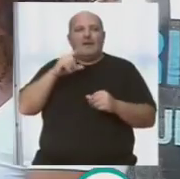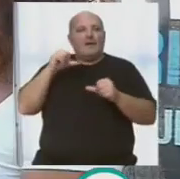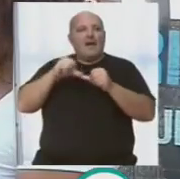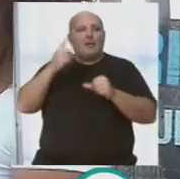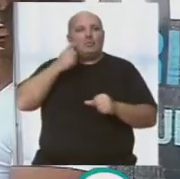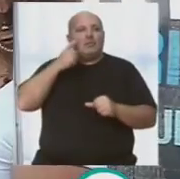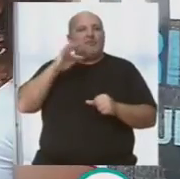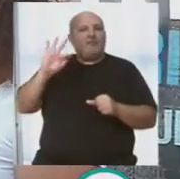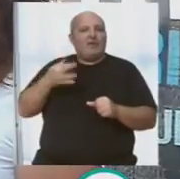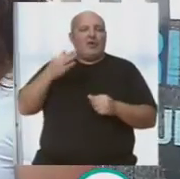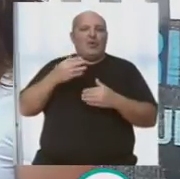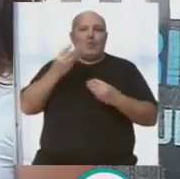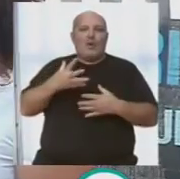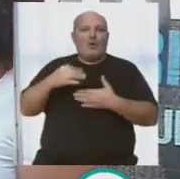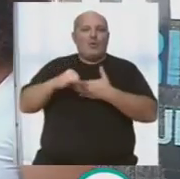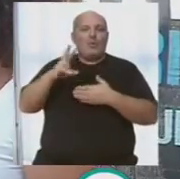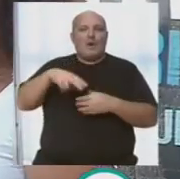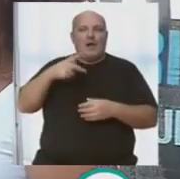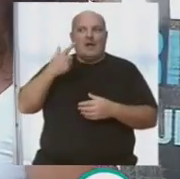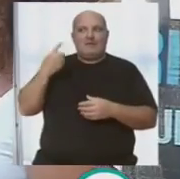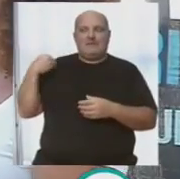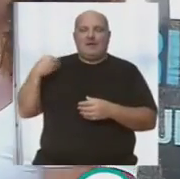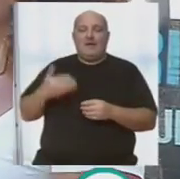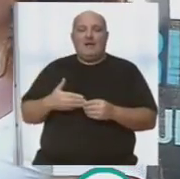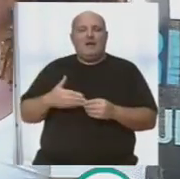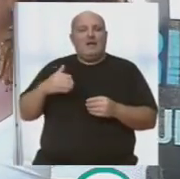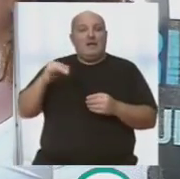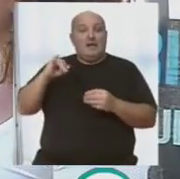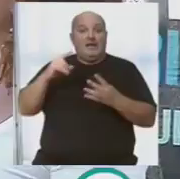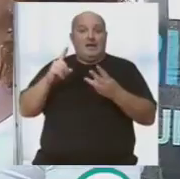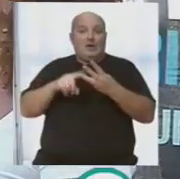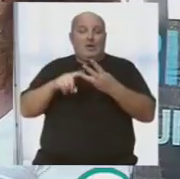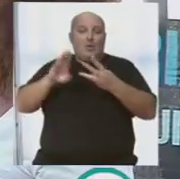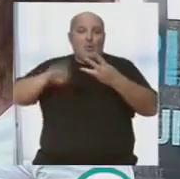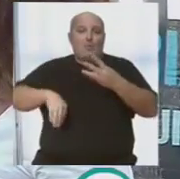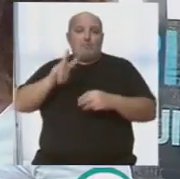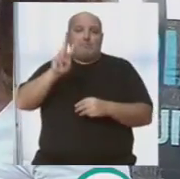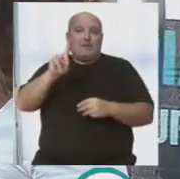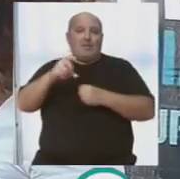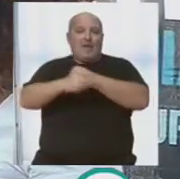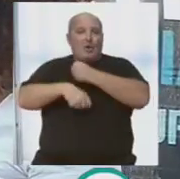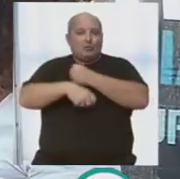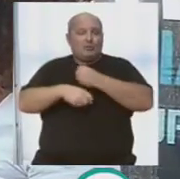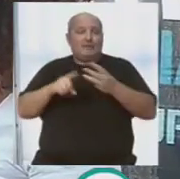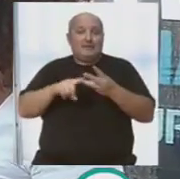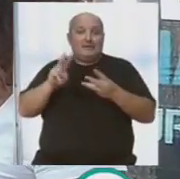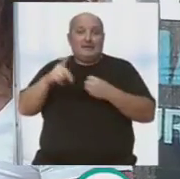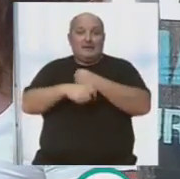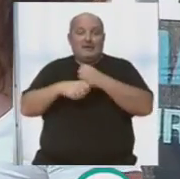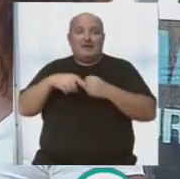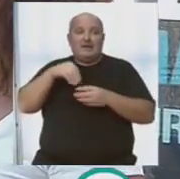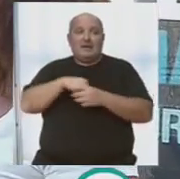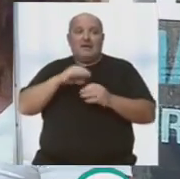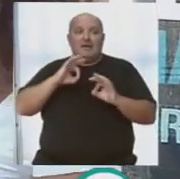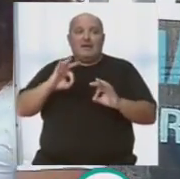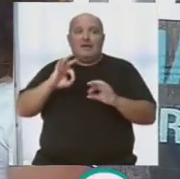acostumbrados a tener lo bueno al lado que no lo valoramos. Y para rematar, tenemos la gala del día 21 de agosto. 21 de agosto. La gala del día 21 agosto lo más